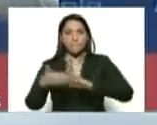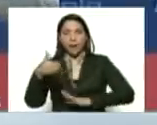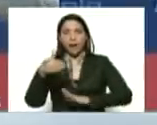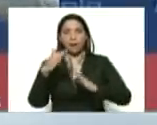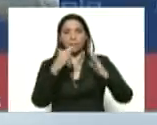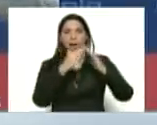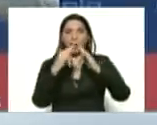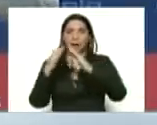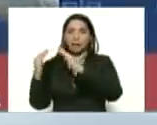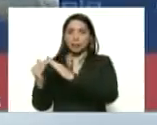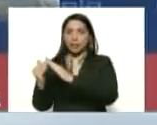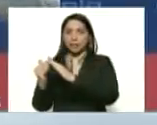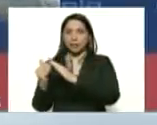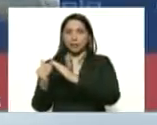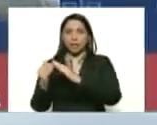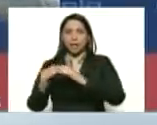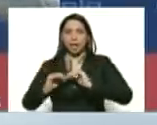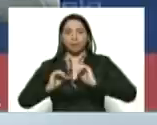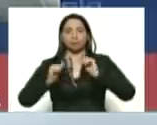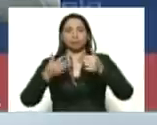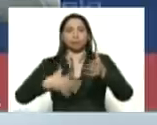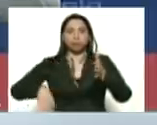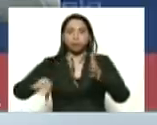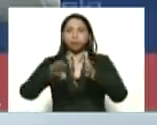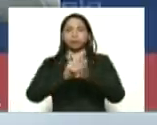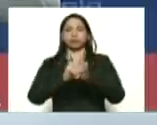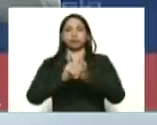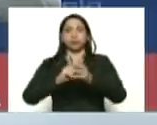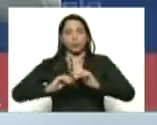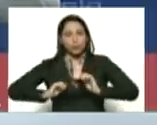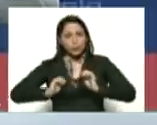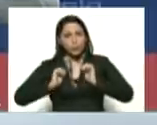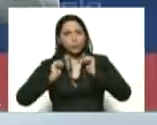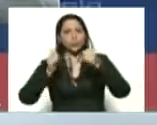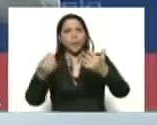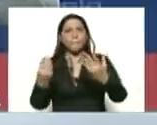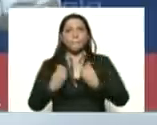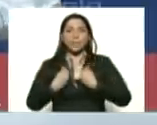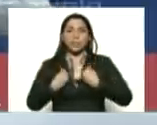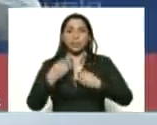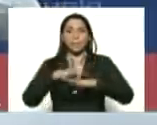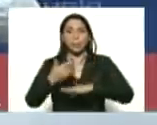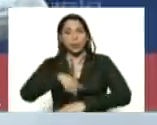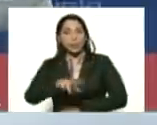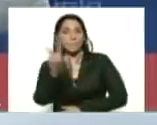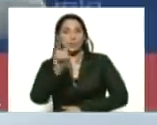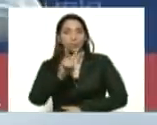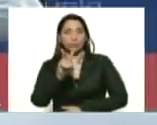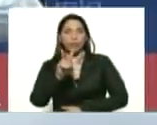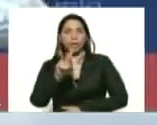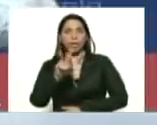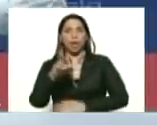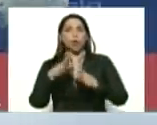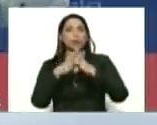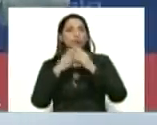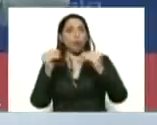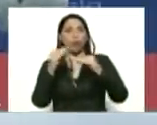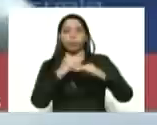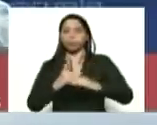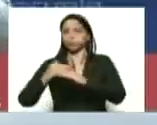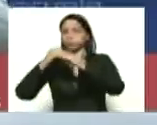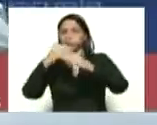a reempezar a reiniciar la vida porque aquí en Venezuela entre todos nos ayudamos